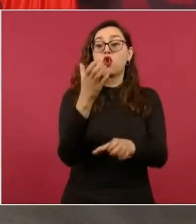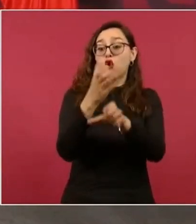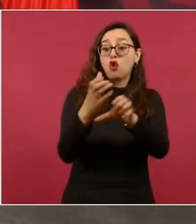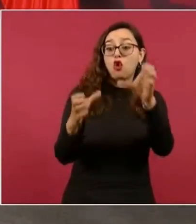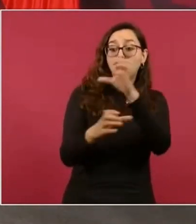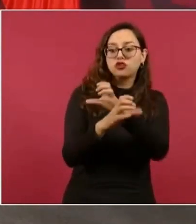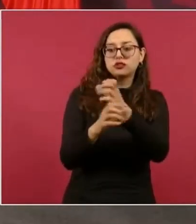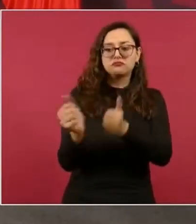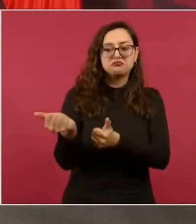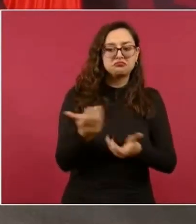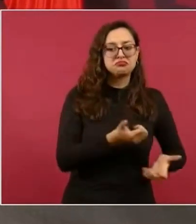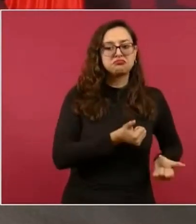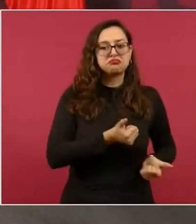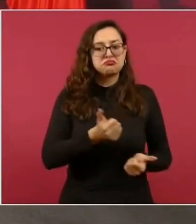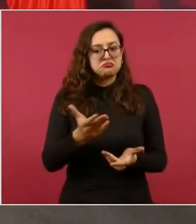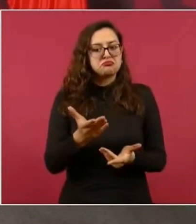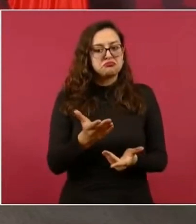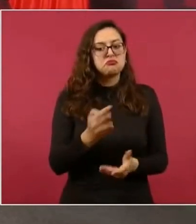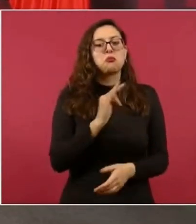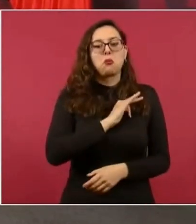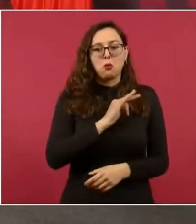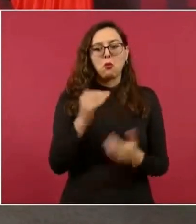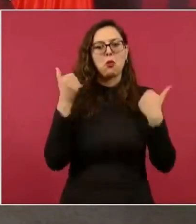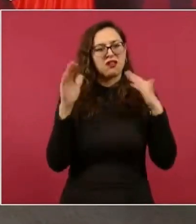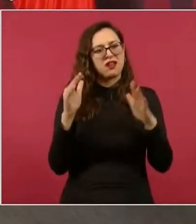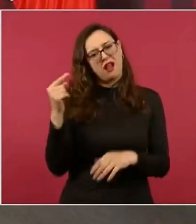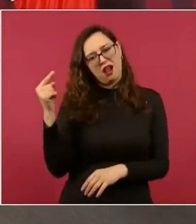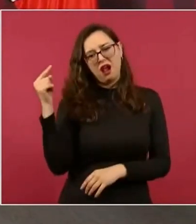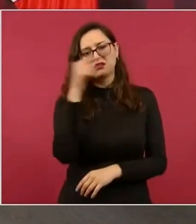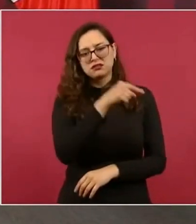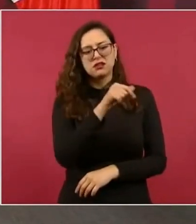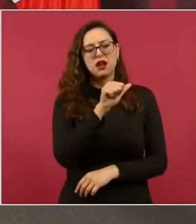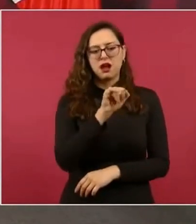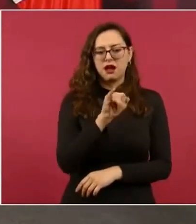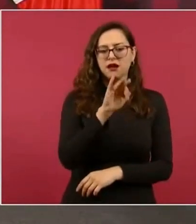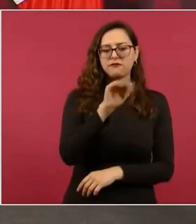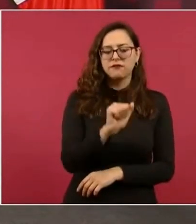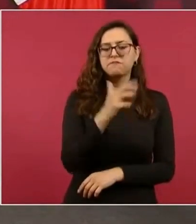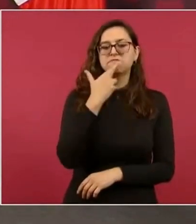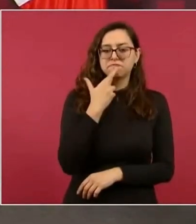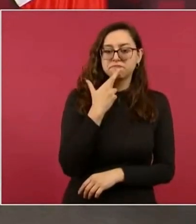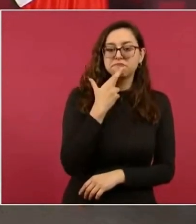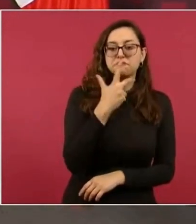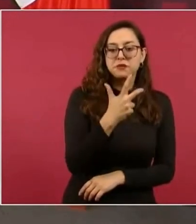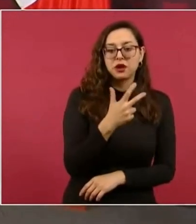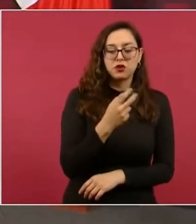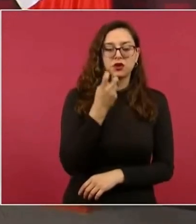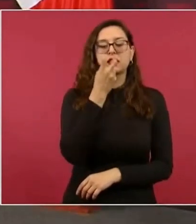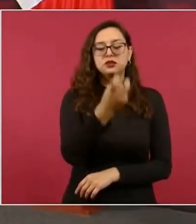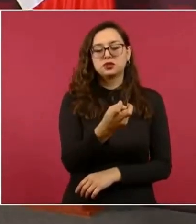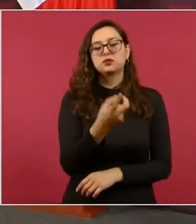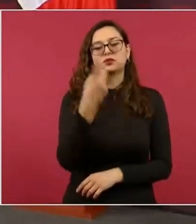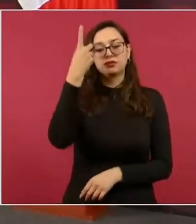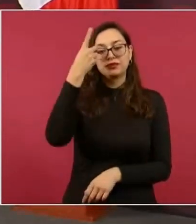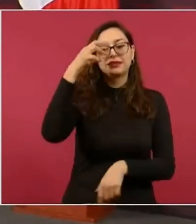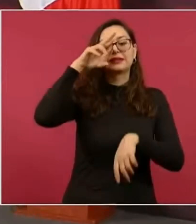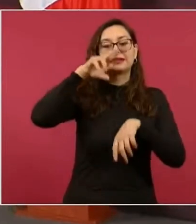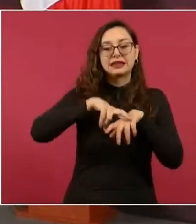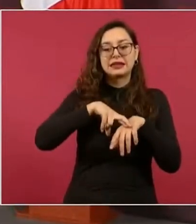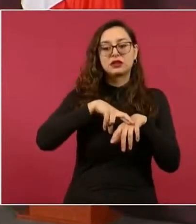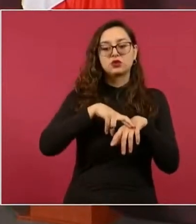Y se está llegando a este acuerdo con los directores de